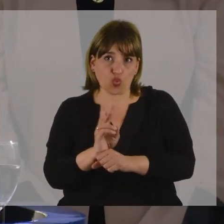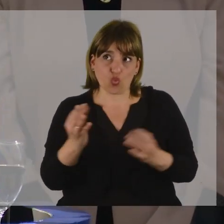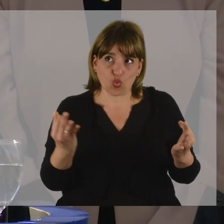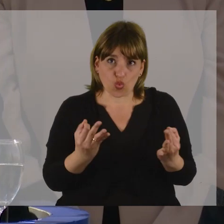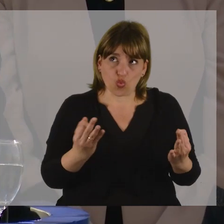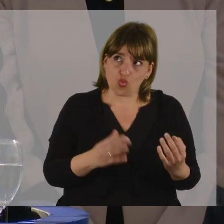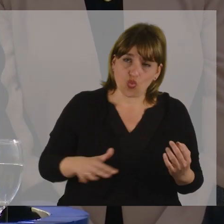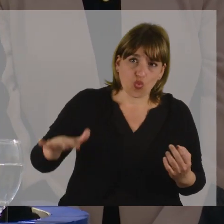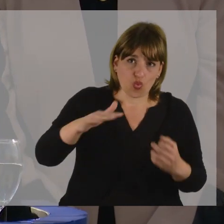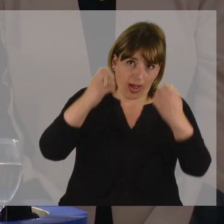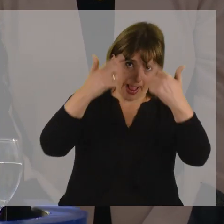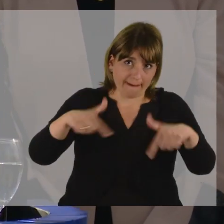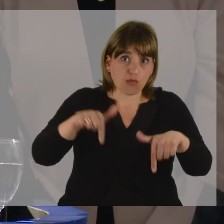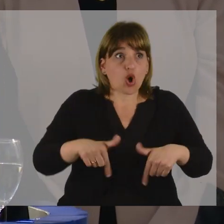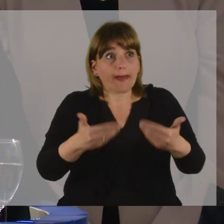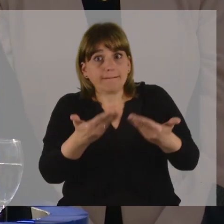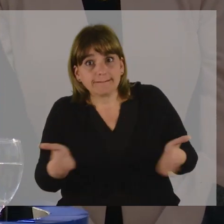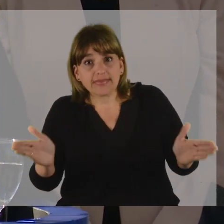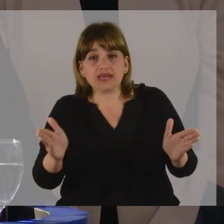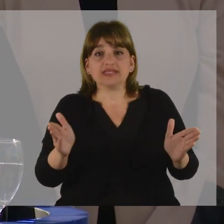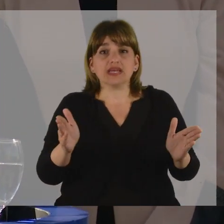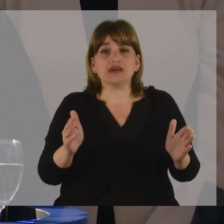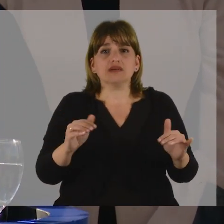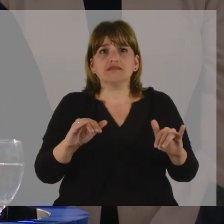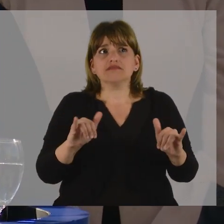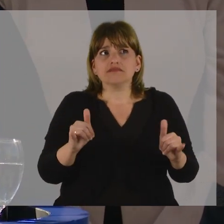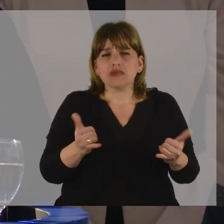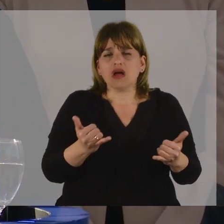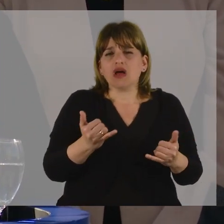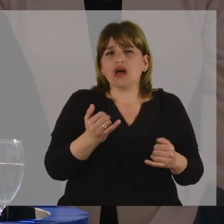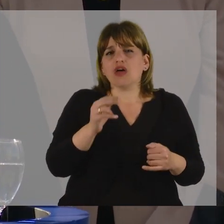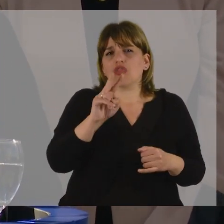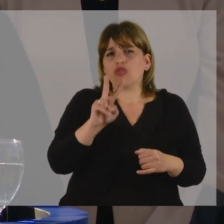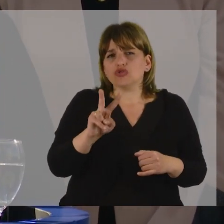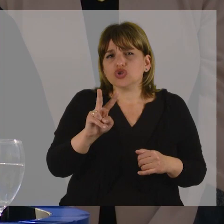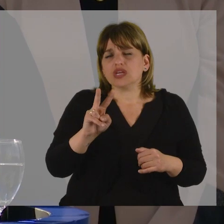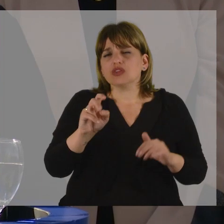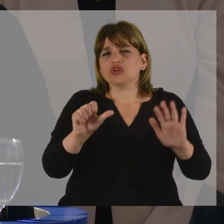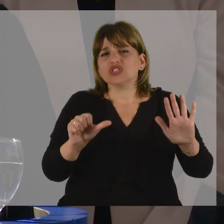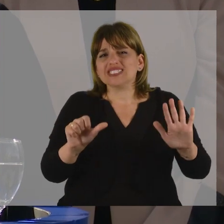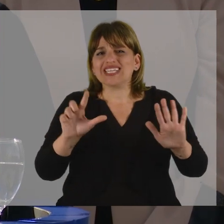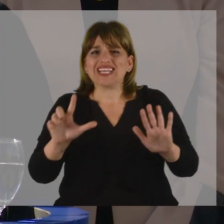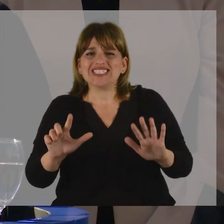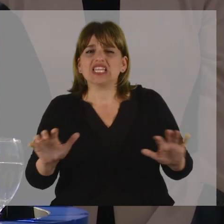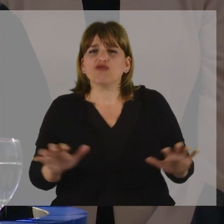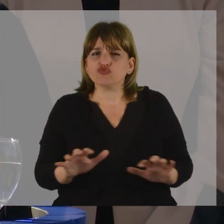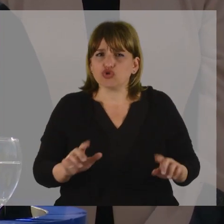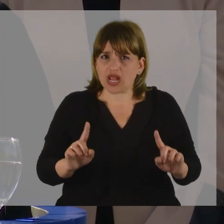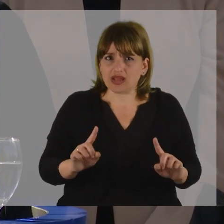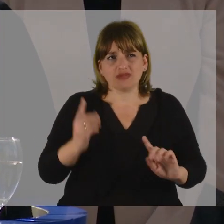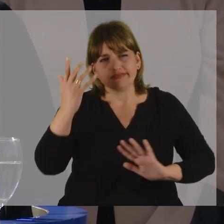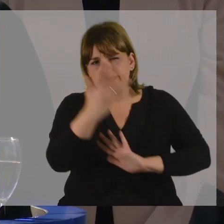además hoy va a arrancar con 267